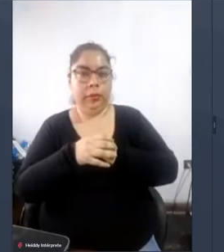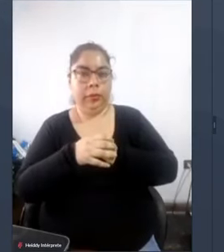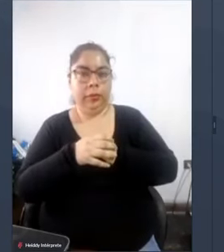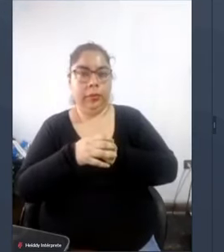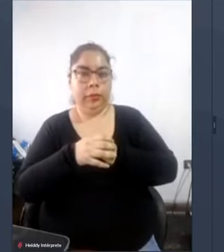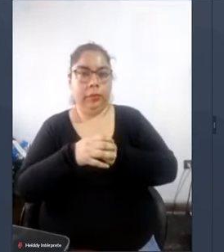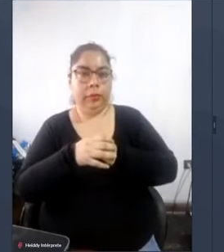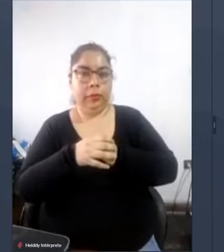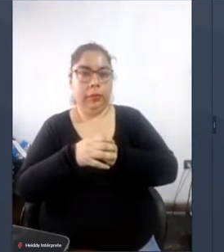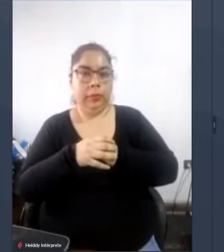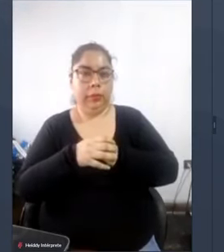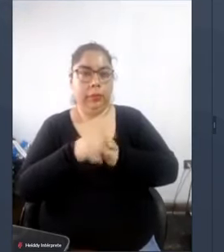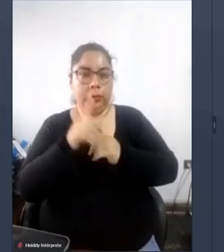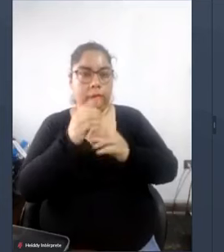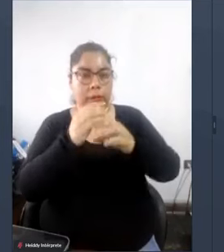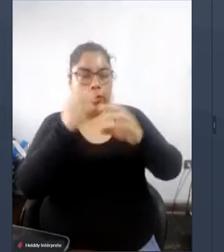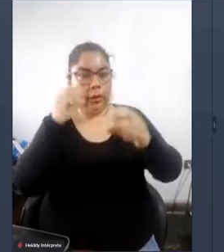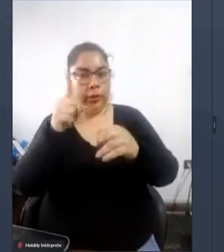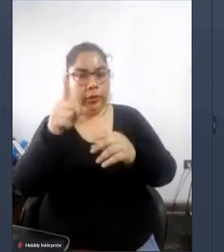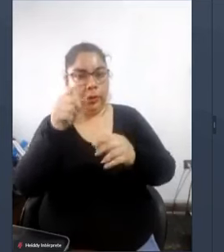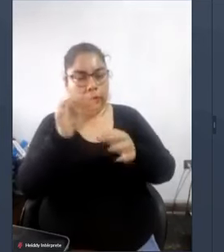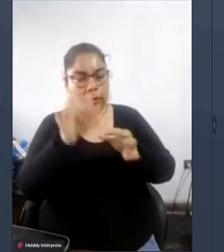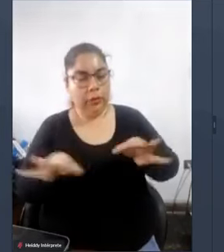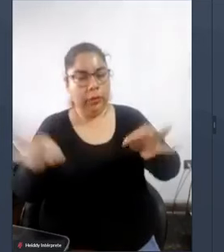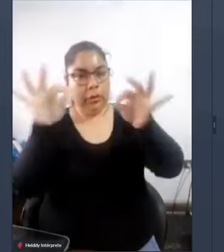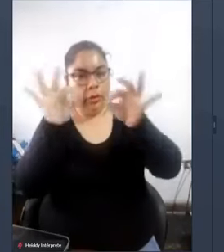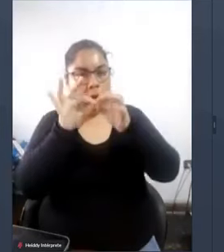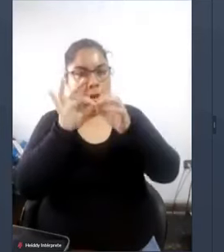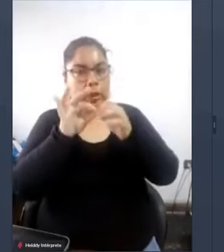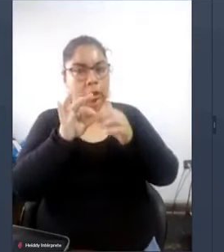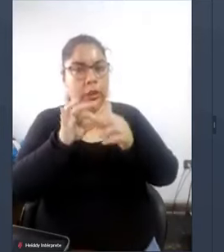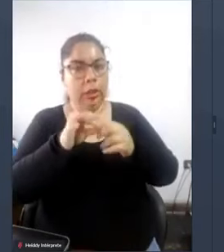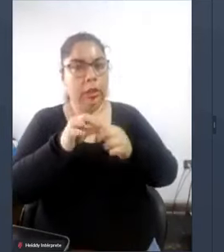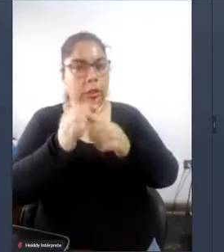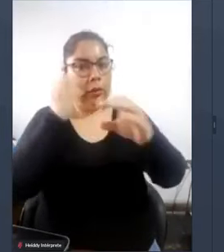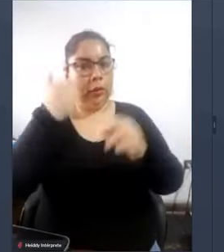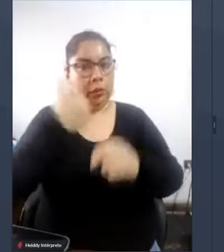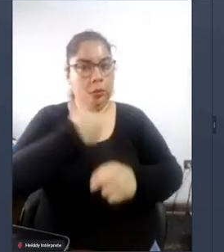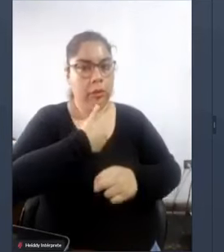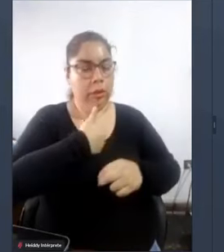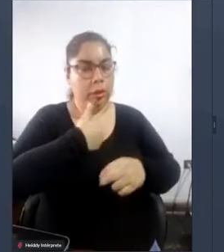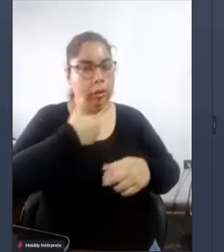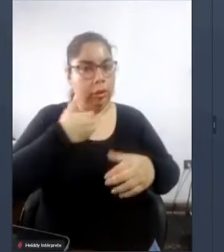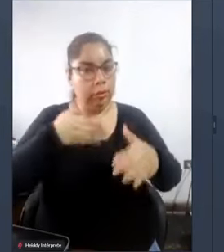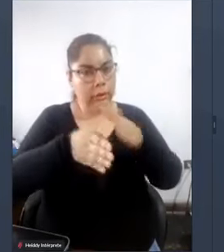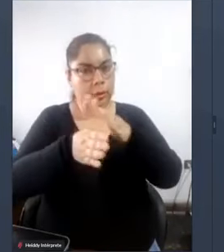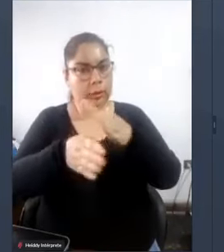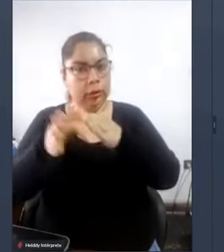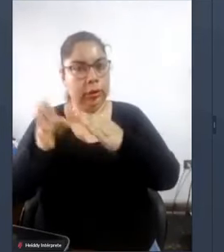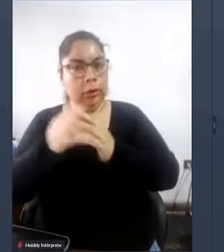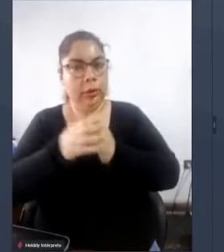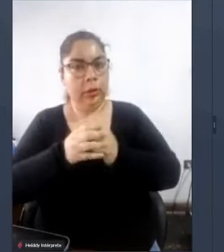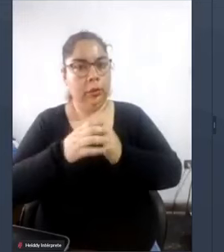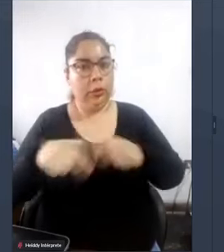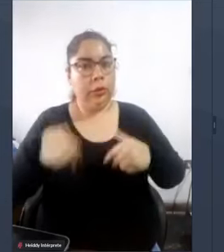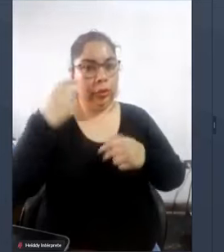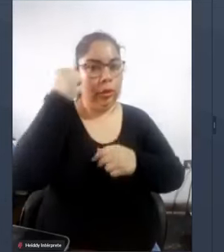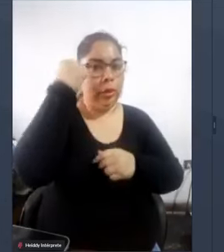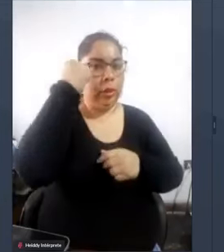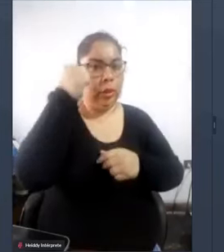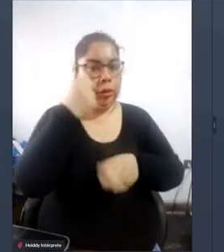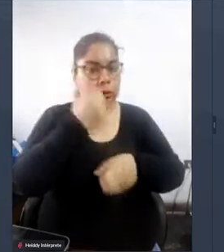la herramienta principal para que las personas puedan generar su propio ingreso por lo tanto el derecho al empleo debe